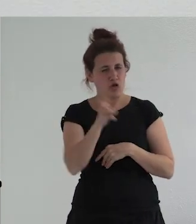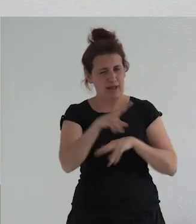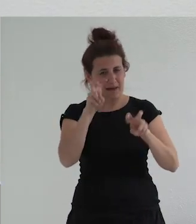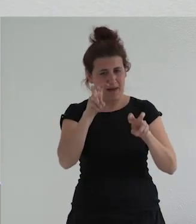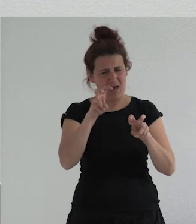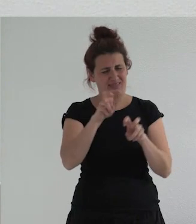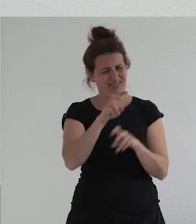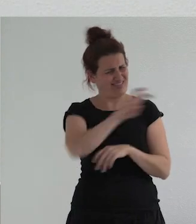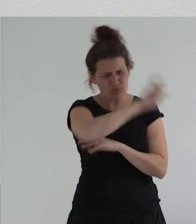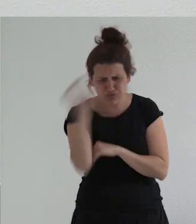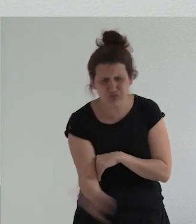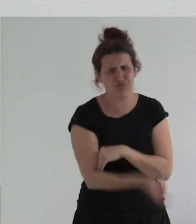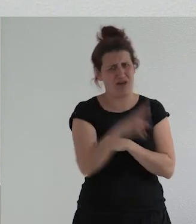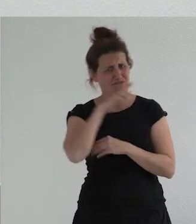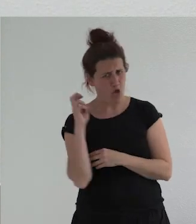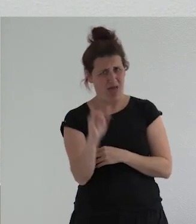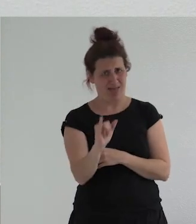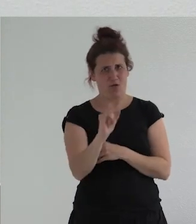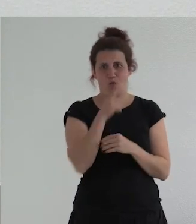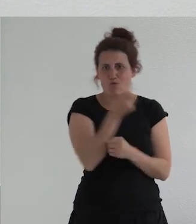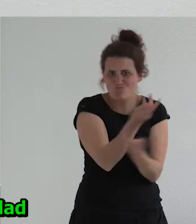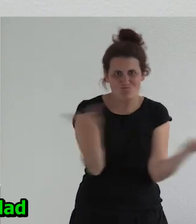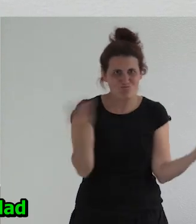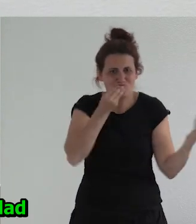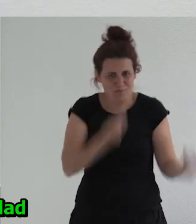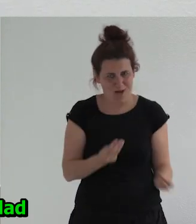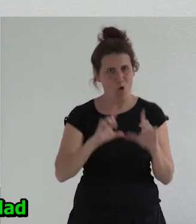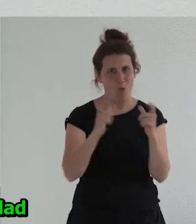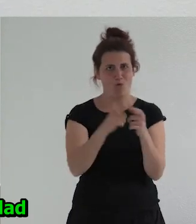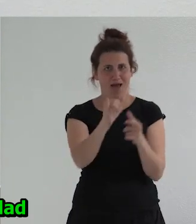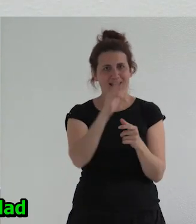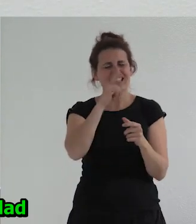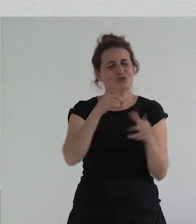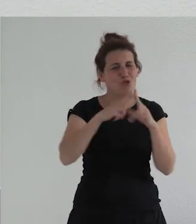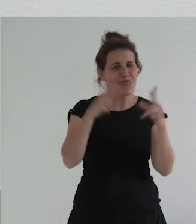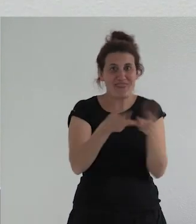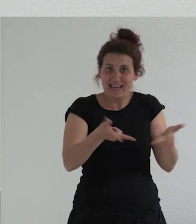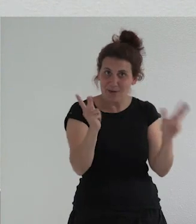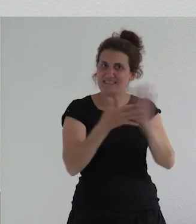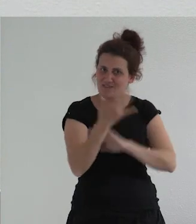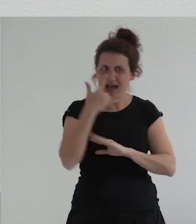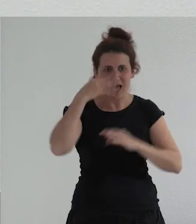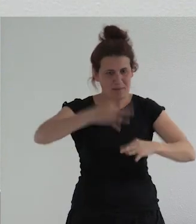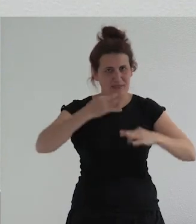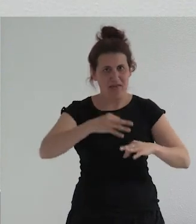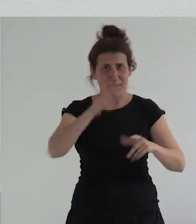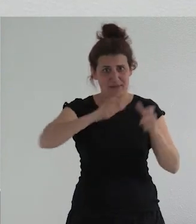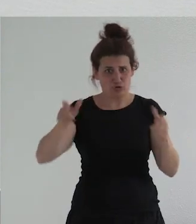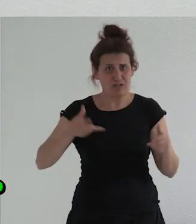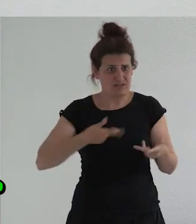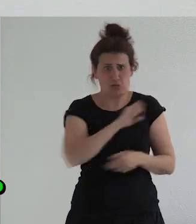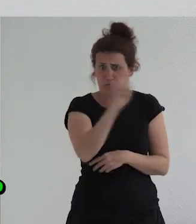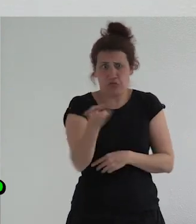diversidad como un valor como una riqueza colectiva como un bien común una sociedad más libre es una sociedad en la que efectivamente la gente se comporta de forma más